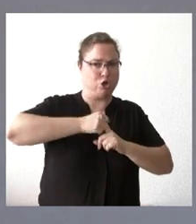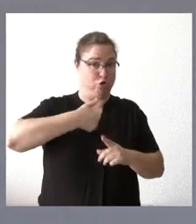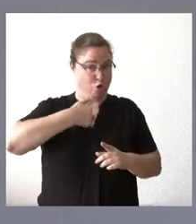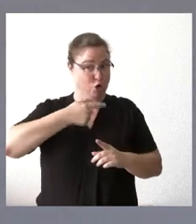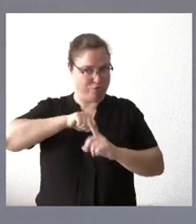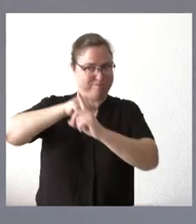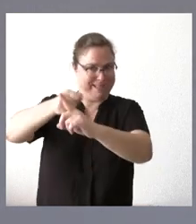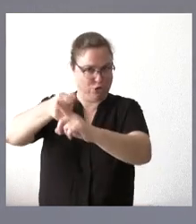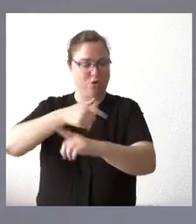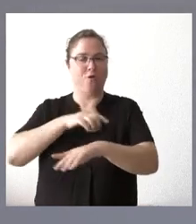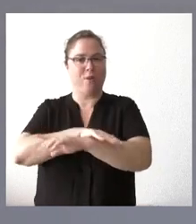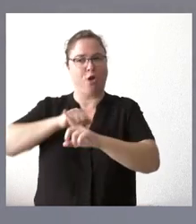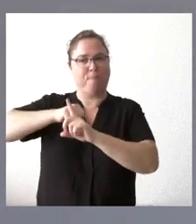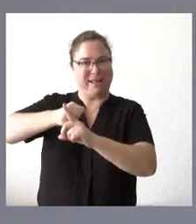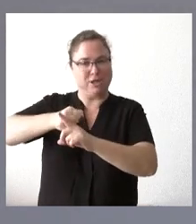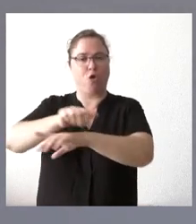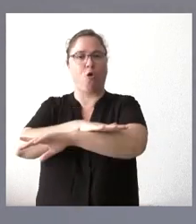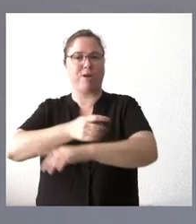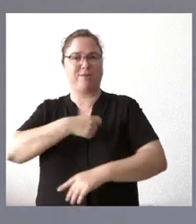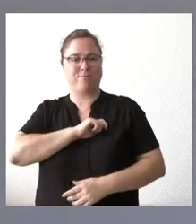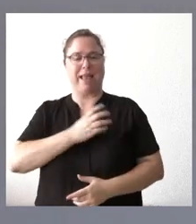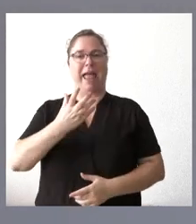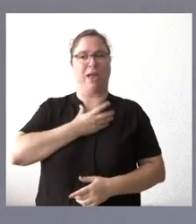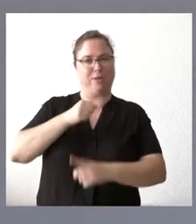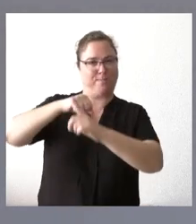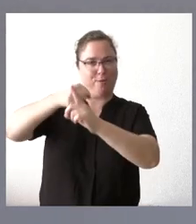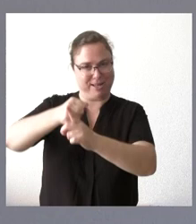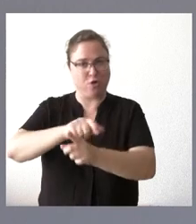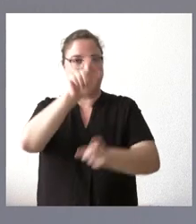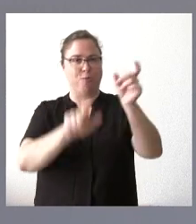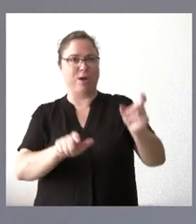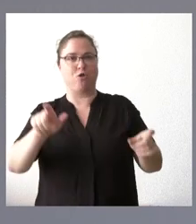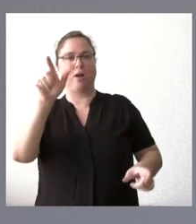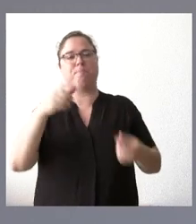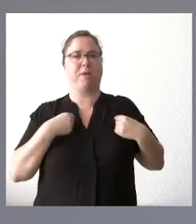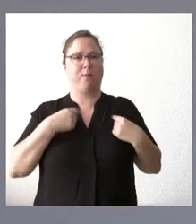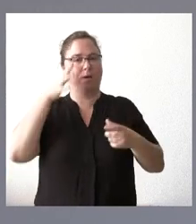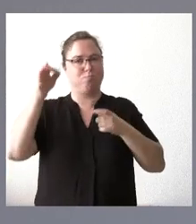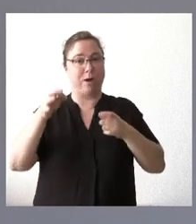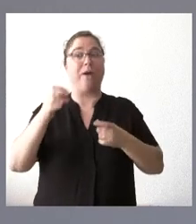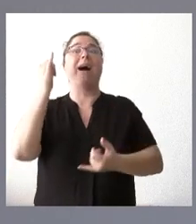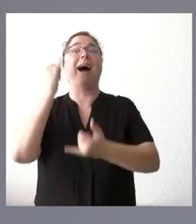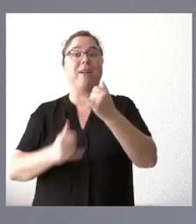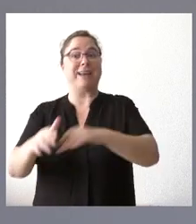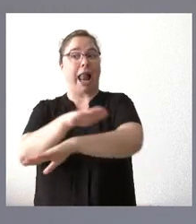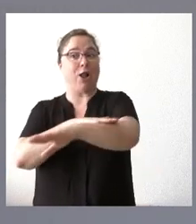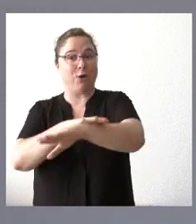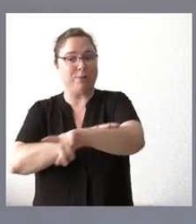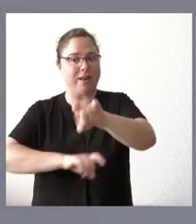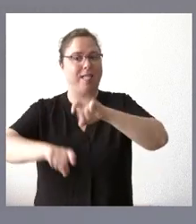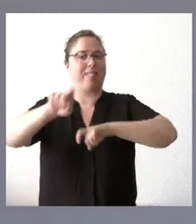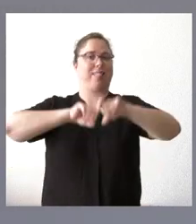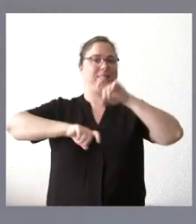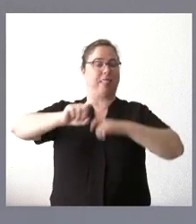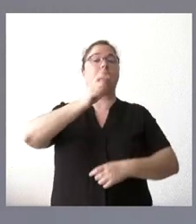ante esa presión de la Junta de Castilla y León, de los ayuntamientos y de tantas personas del mundo rural, el Gobierno rectifica y nos lo comunica